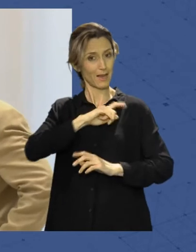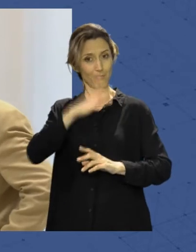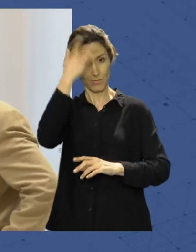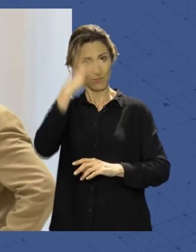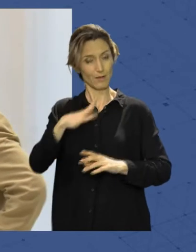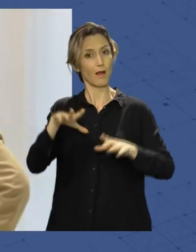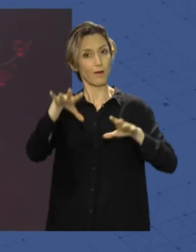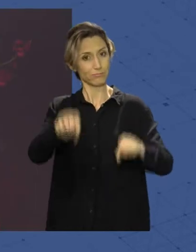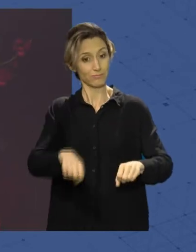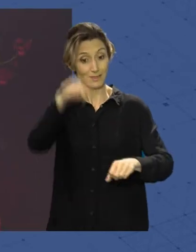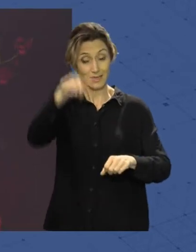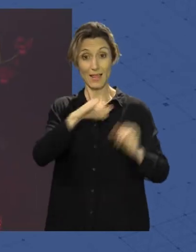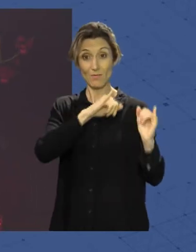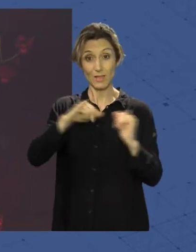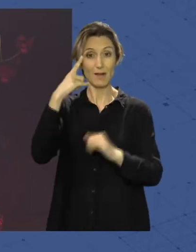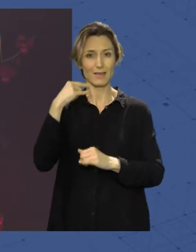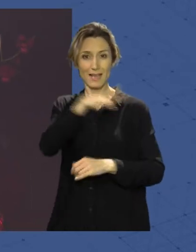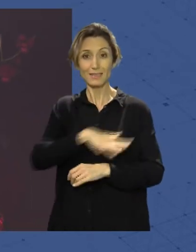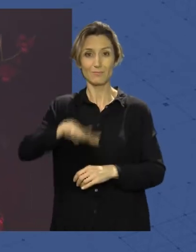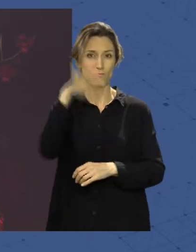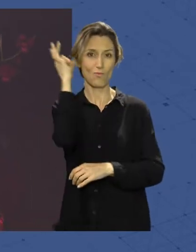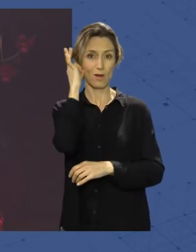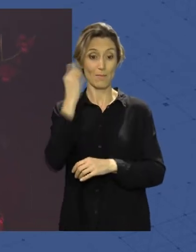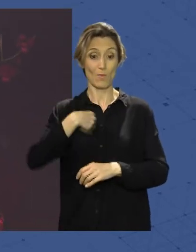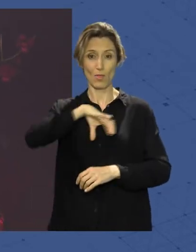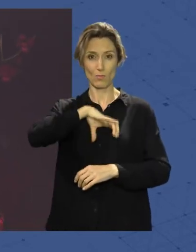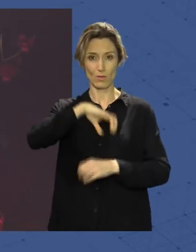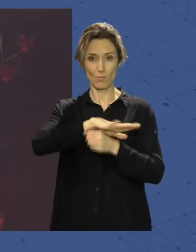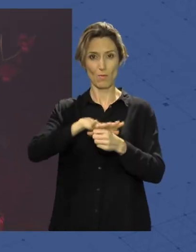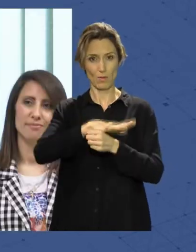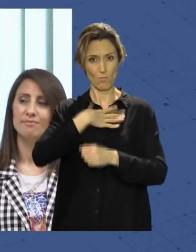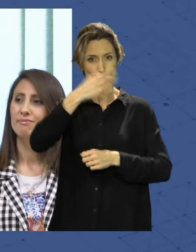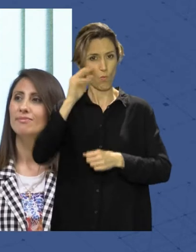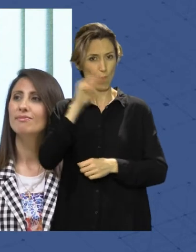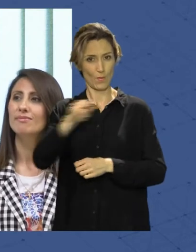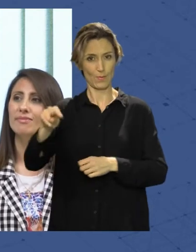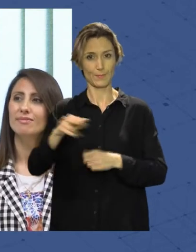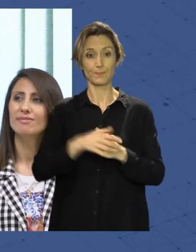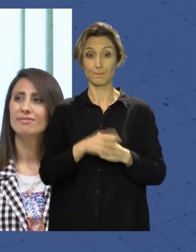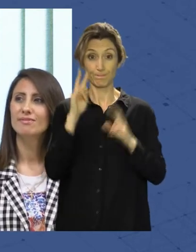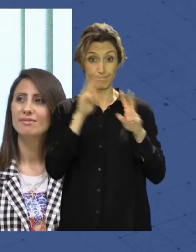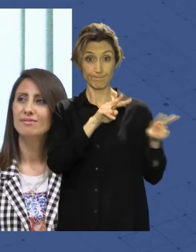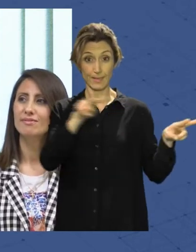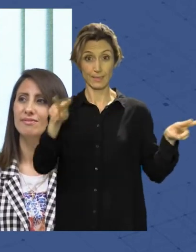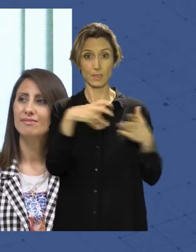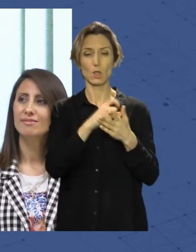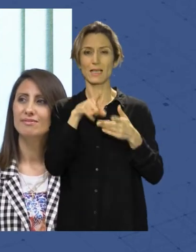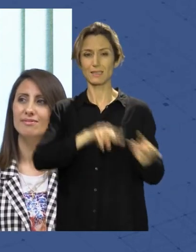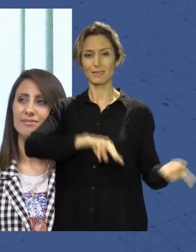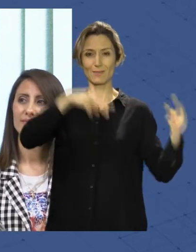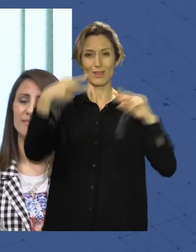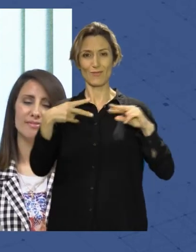pueden disfrutarse en Almería, en el espacio de mujeres de la Diputación Provincial. Veréis que es una interpretación